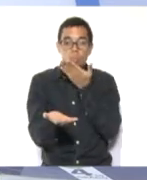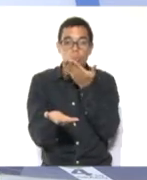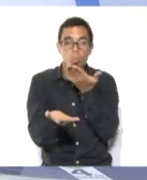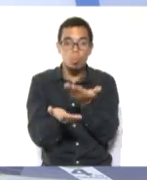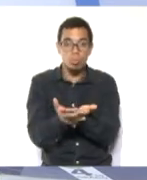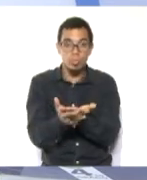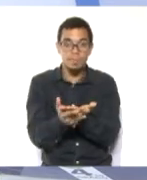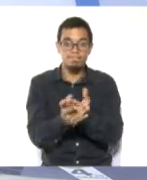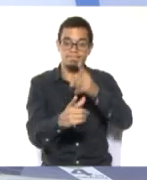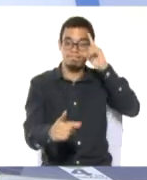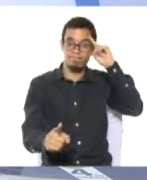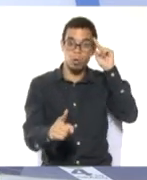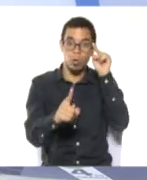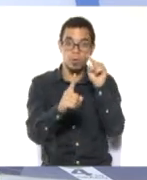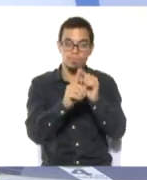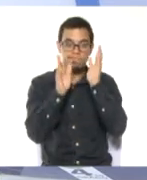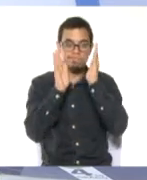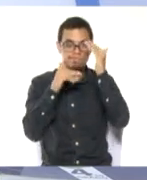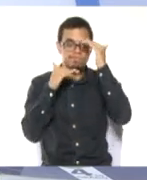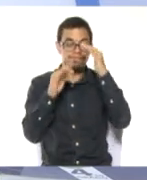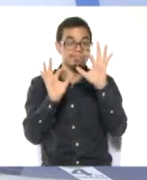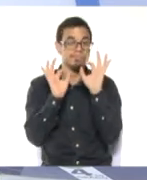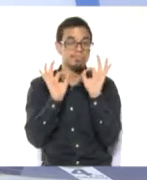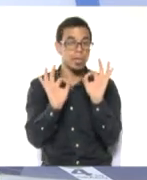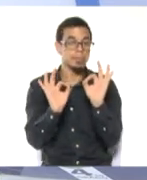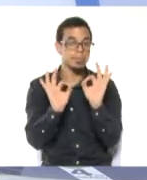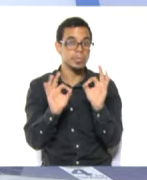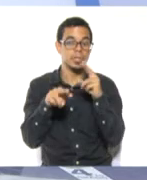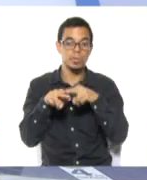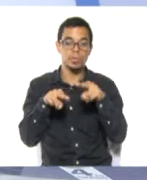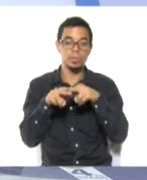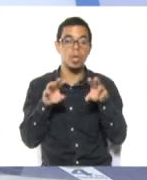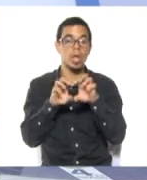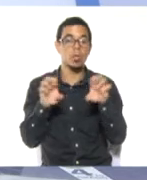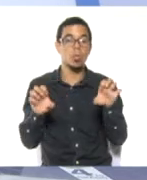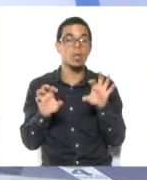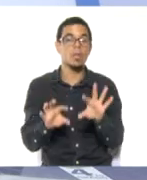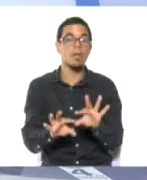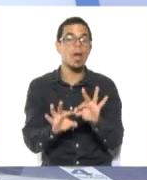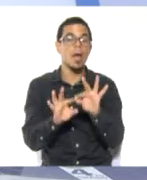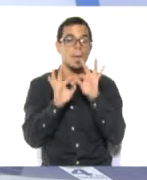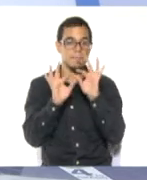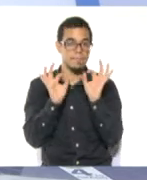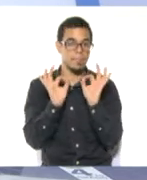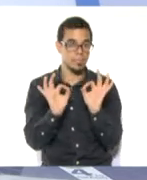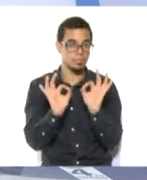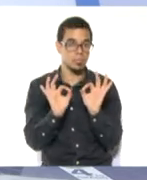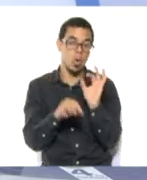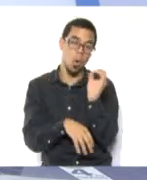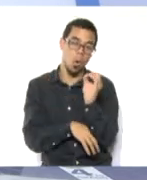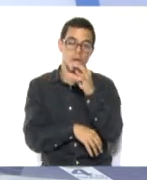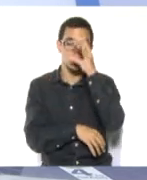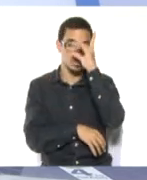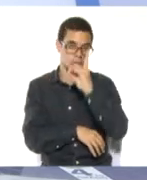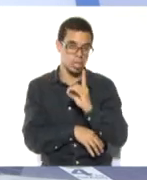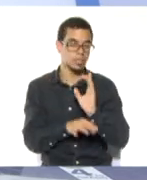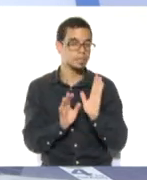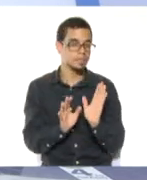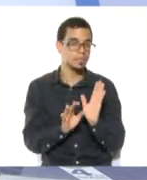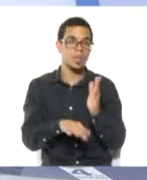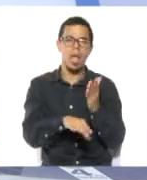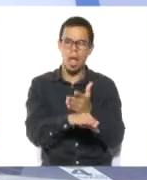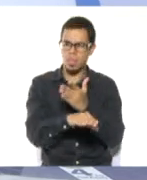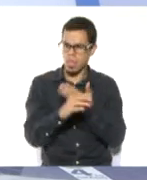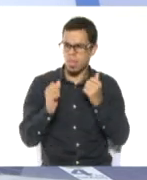a fin de garantizar la atención educativa especial de los niños y niñas con necesidades educativas especiales y o con discapacidad. Antes de